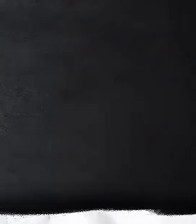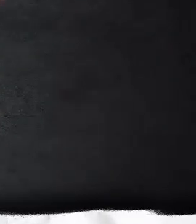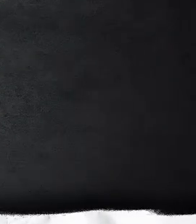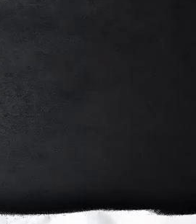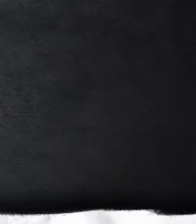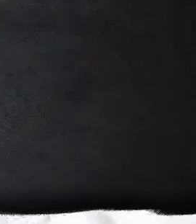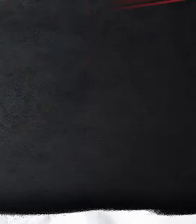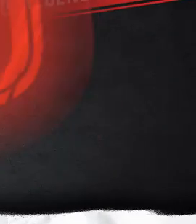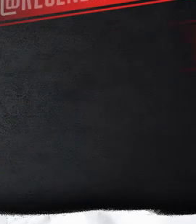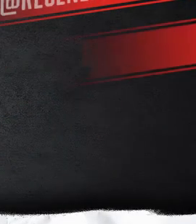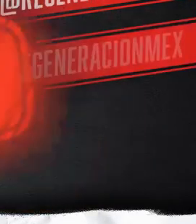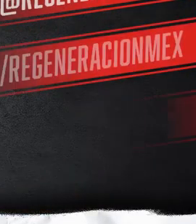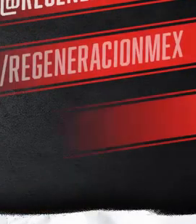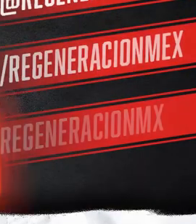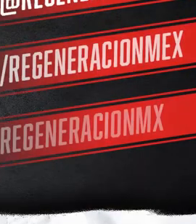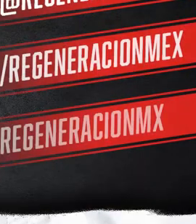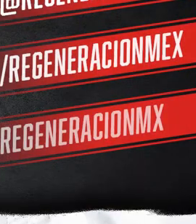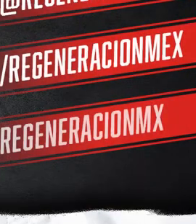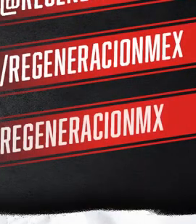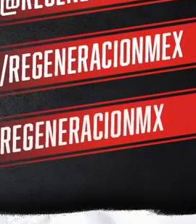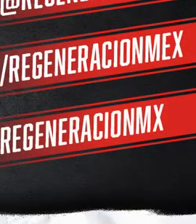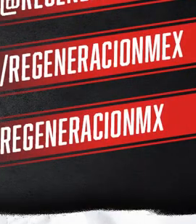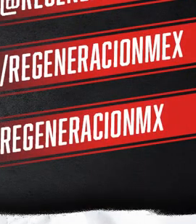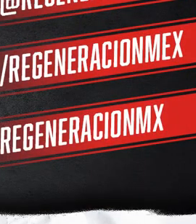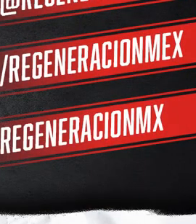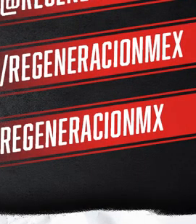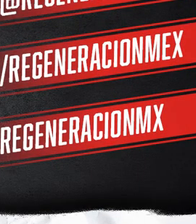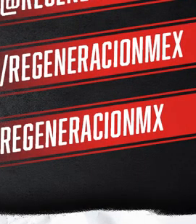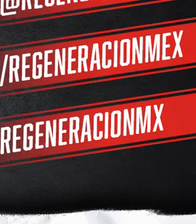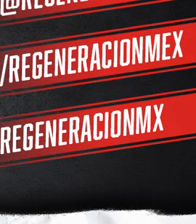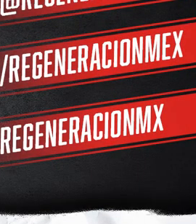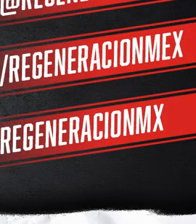Gracias. Gracias. Gracias. Gracias.